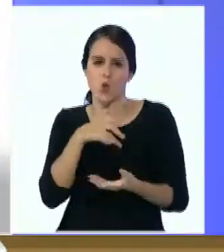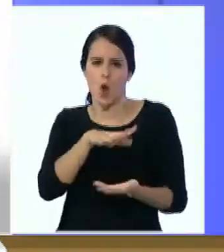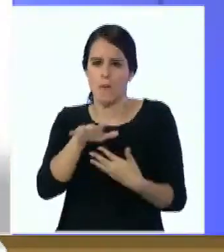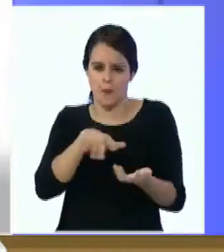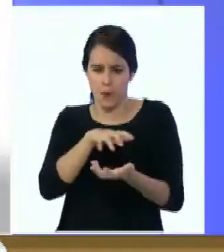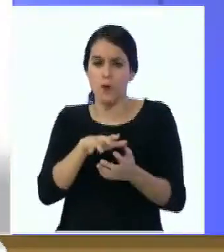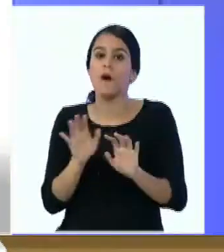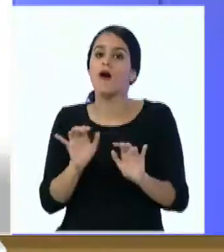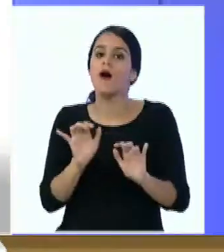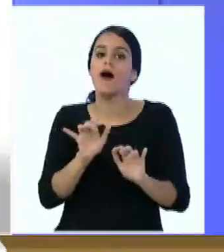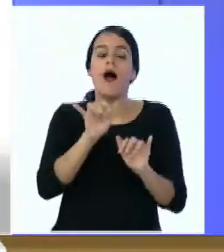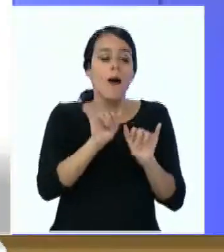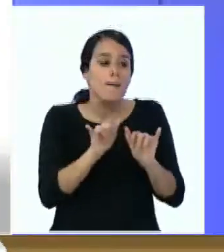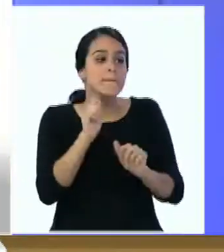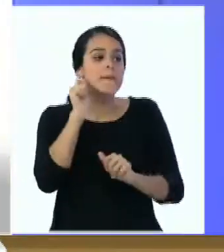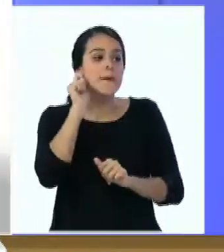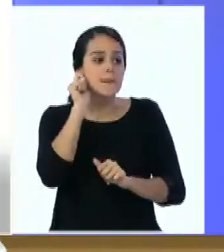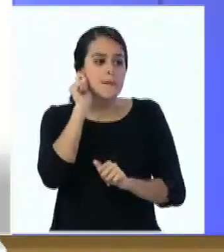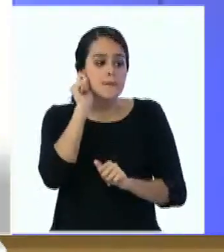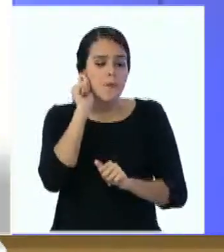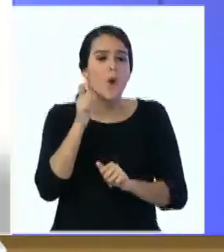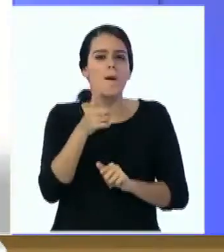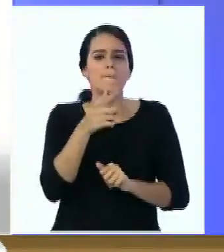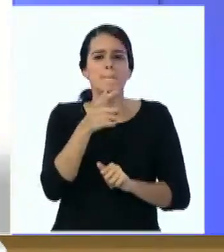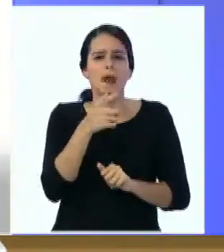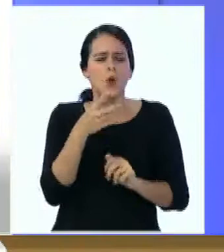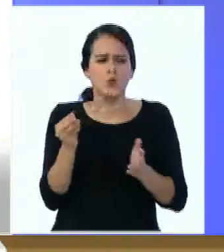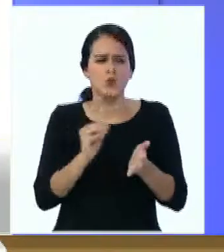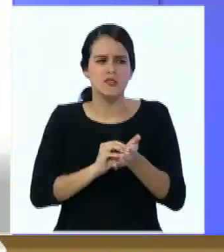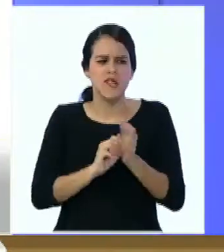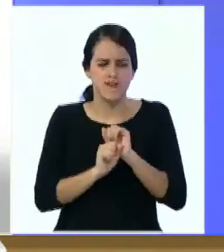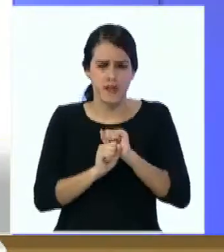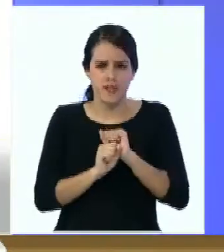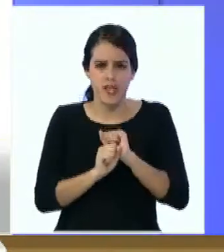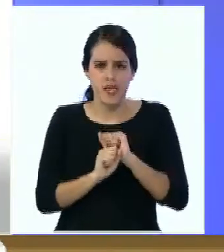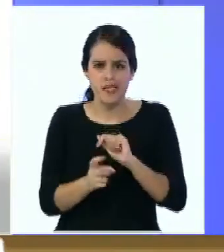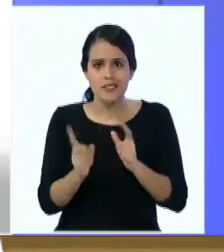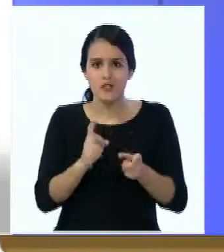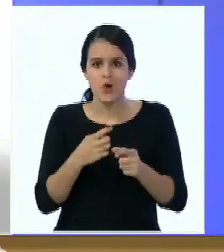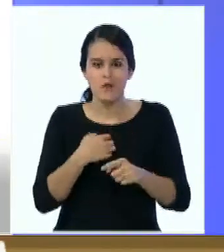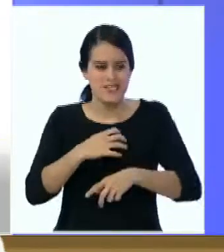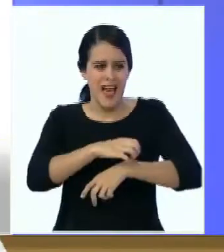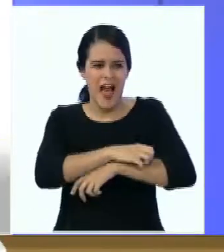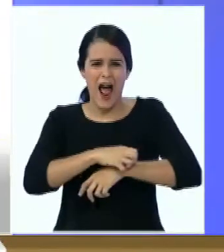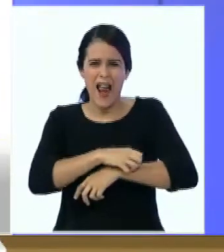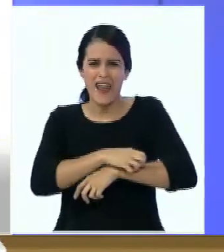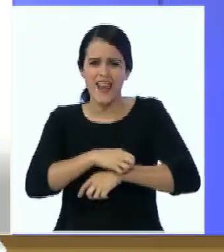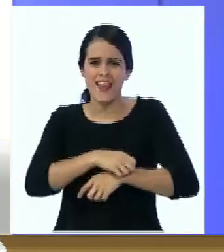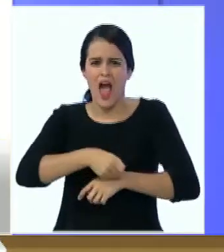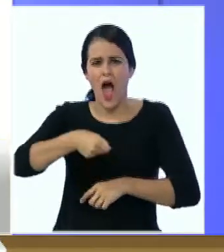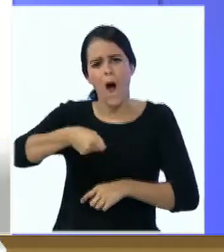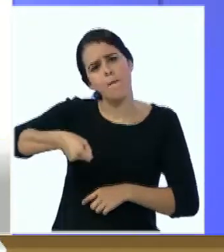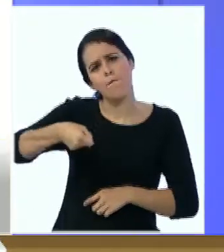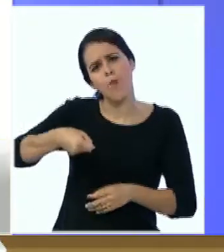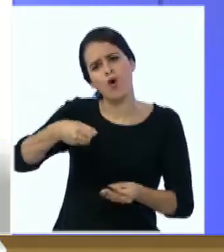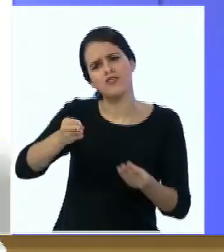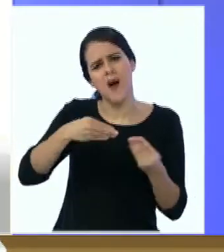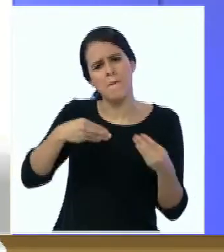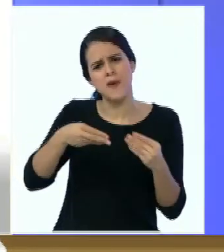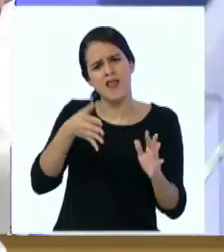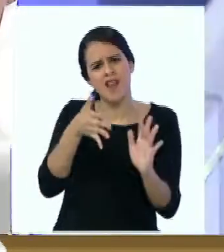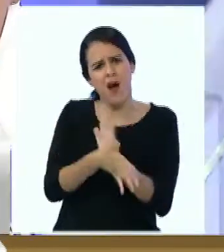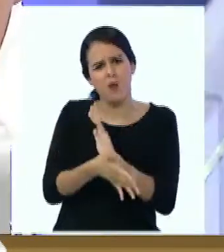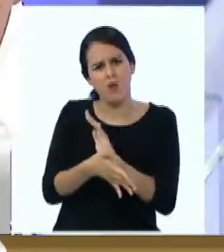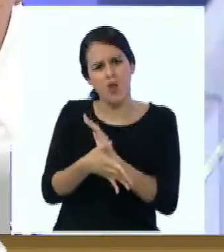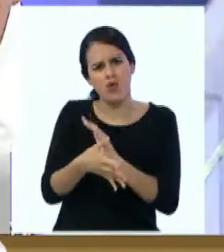usuario, arroba Yanir U3, dice lo siguiente Me dan alergia a las bolsas plásticas al contacto a la piel ¿A qué se debe?